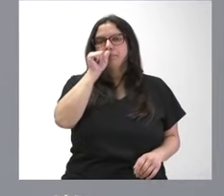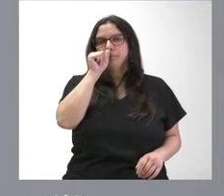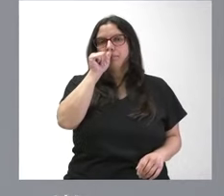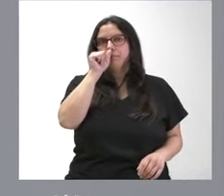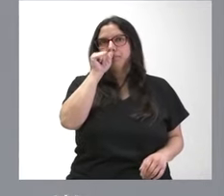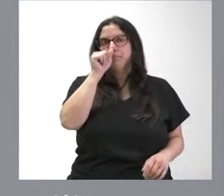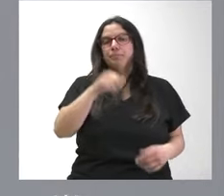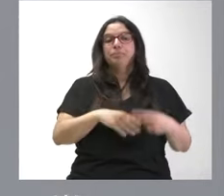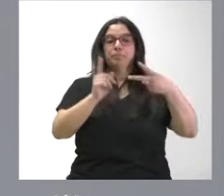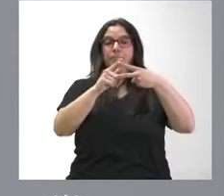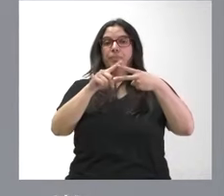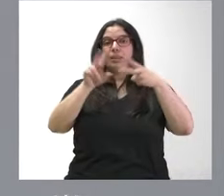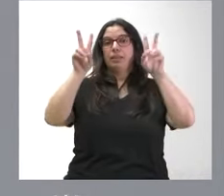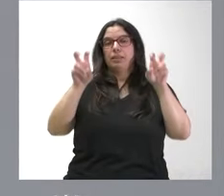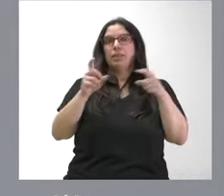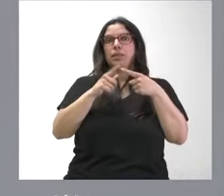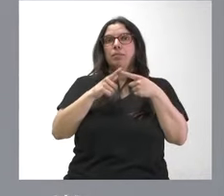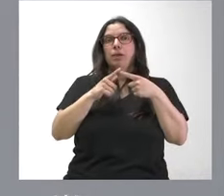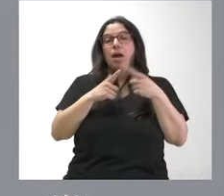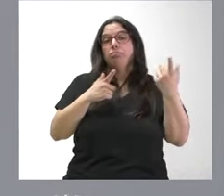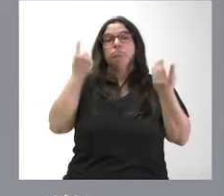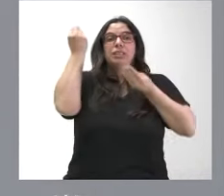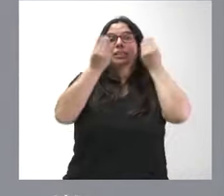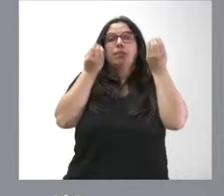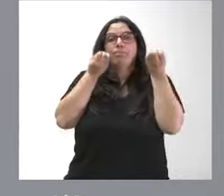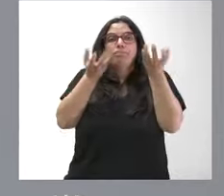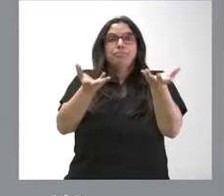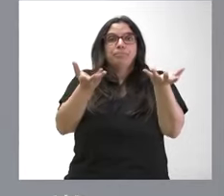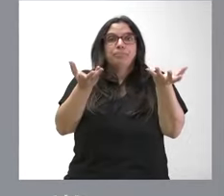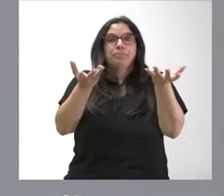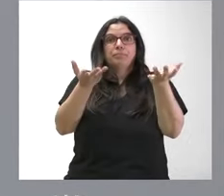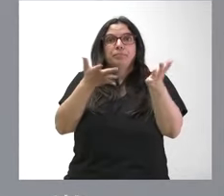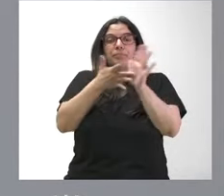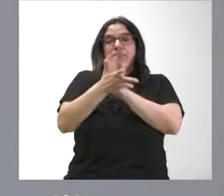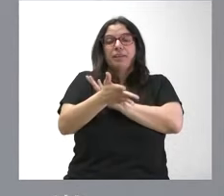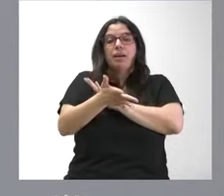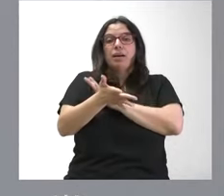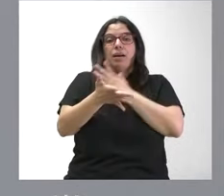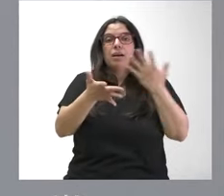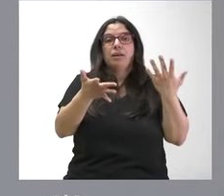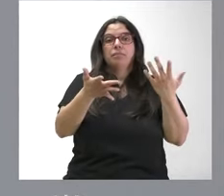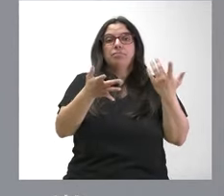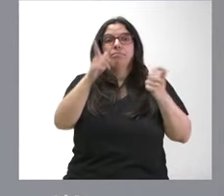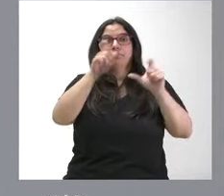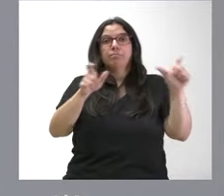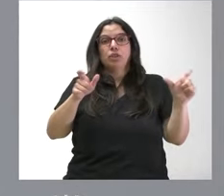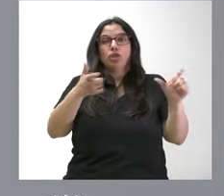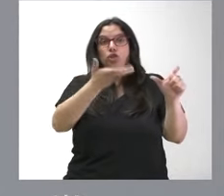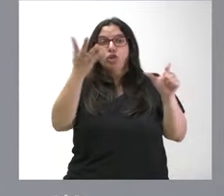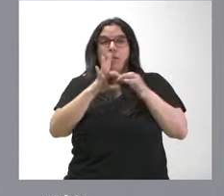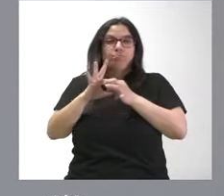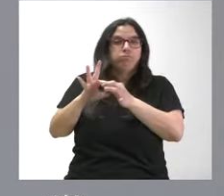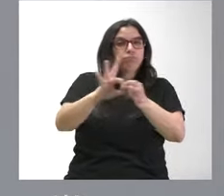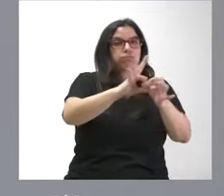Sobre el primer asunto quizá la reflexión es que la unidad de los ciudadanos, de